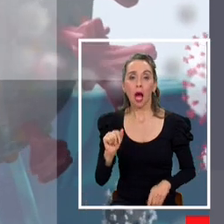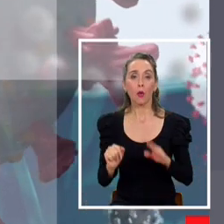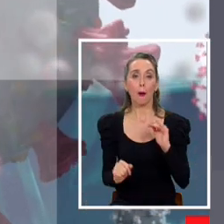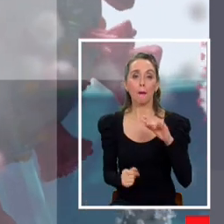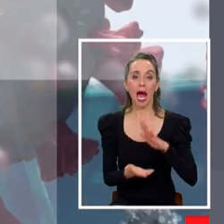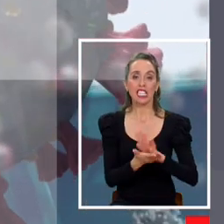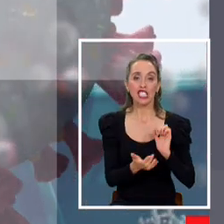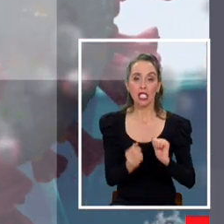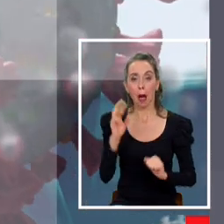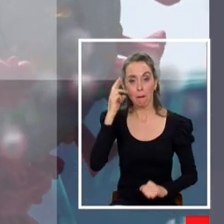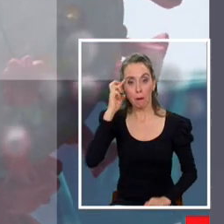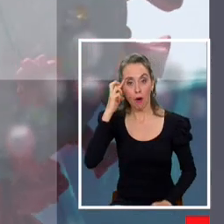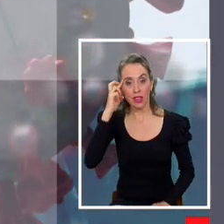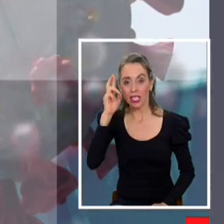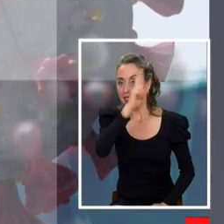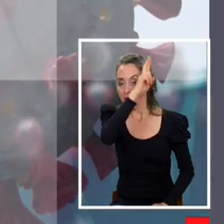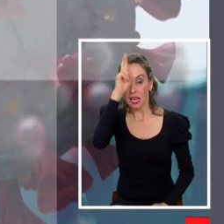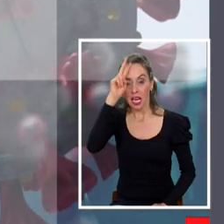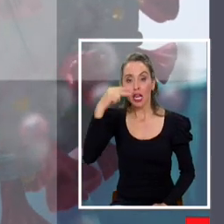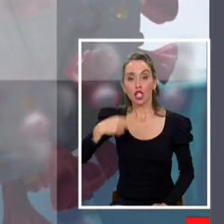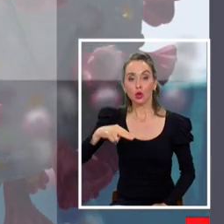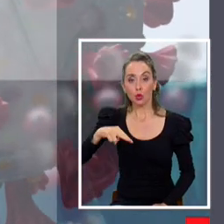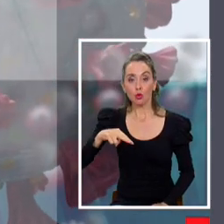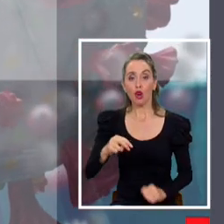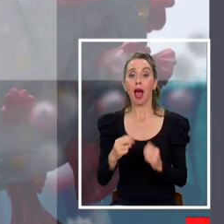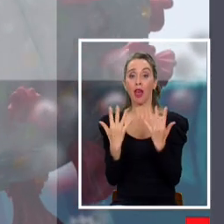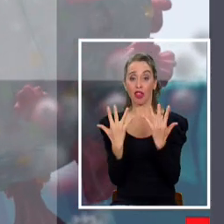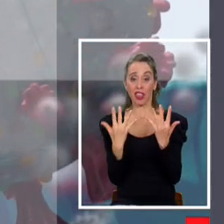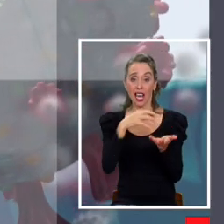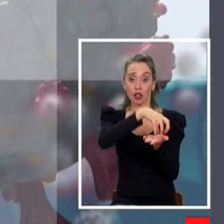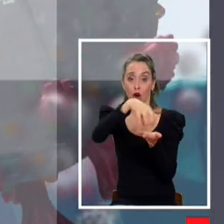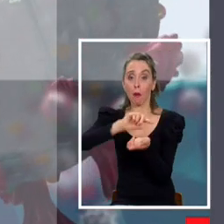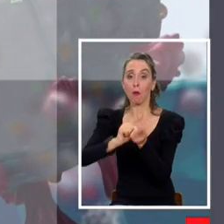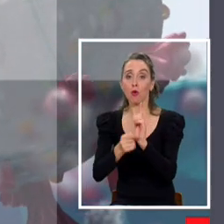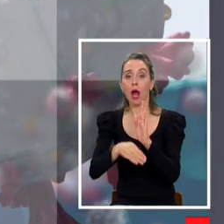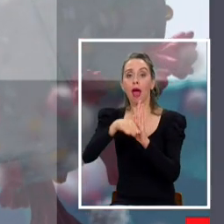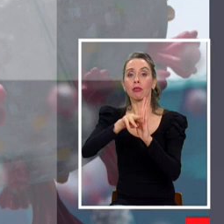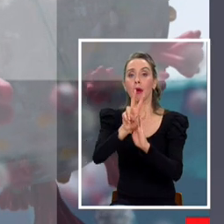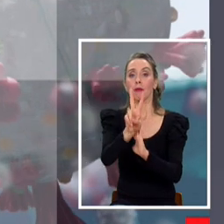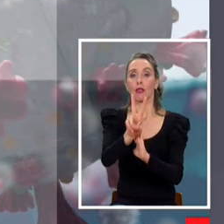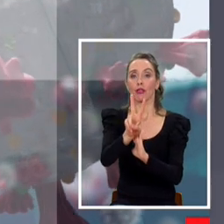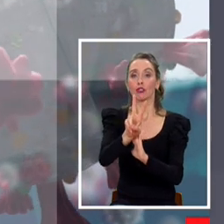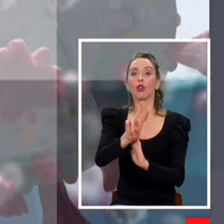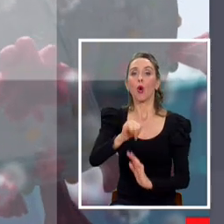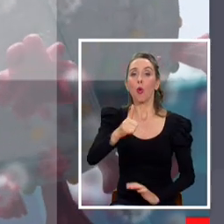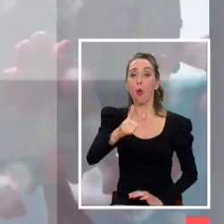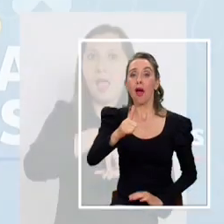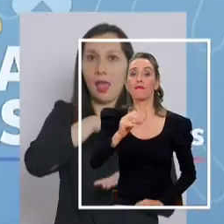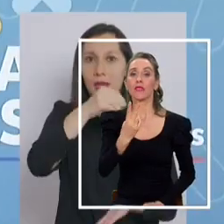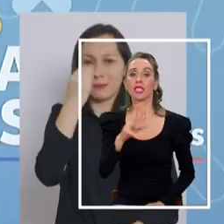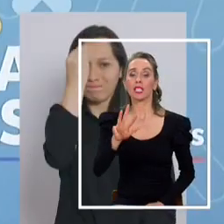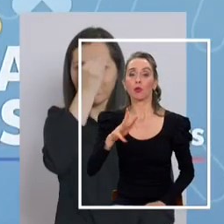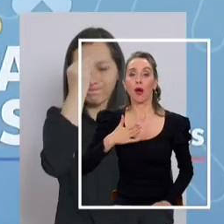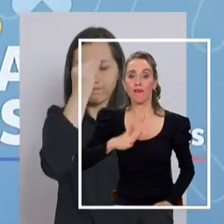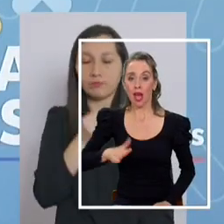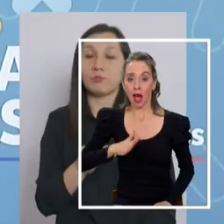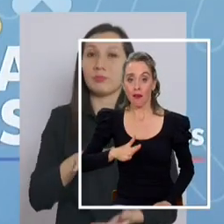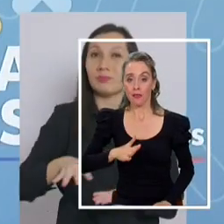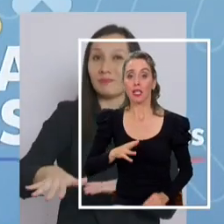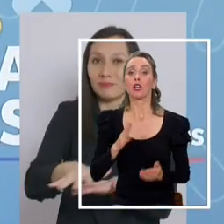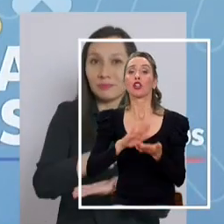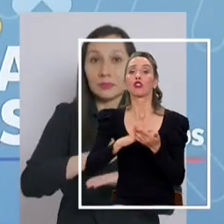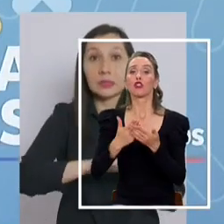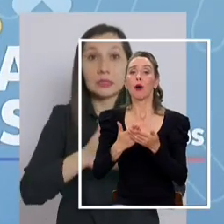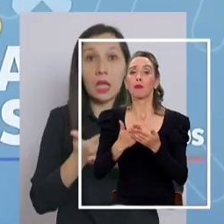Loarnechea, Providencia, La Reina y Ñuñoa pasan a transición desde este jueves 29 de abril. La situación sanitaria